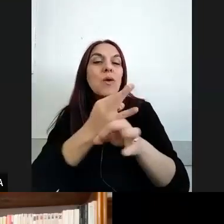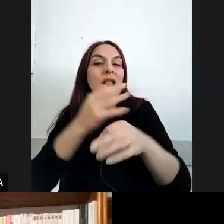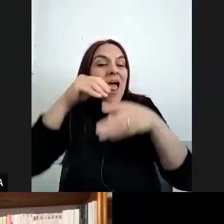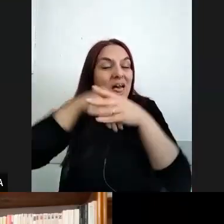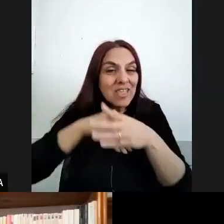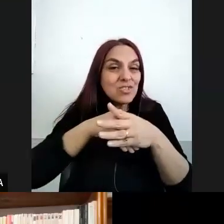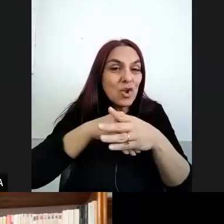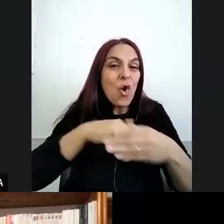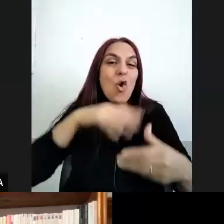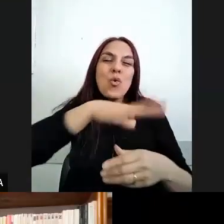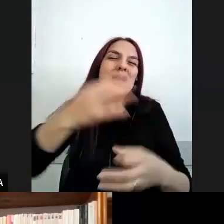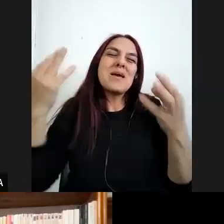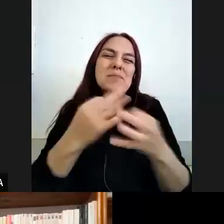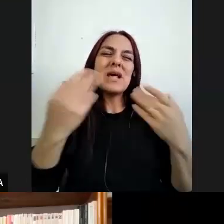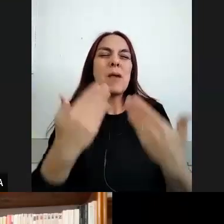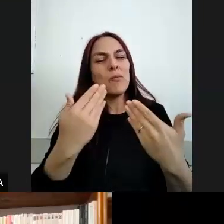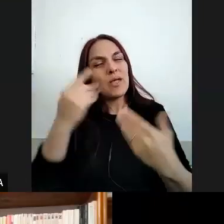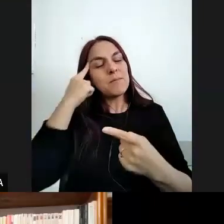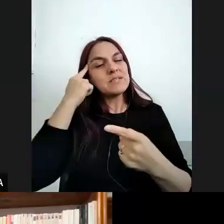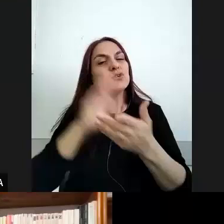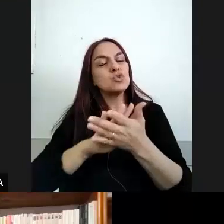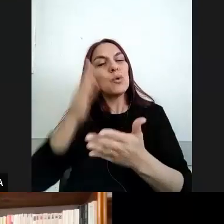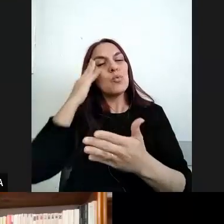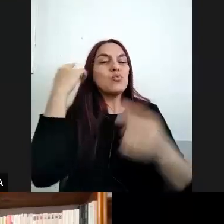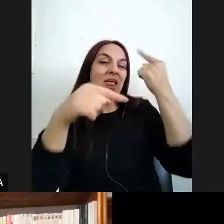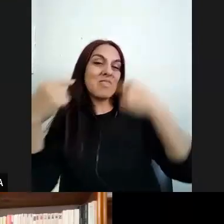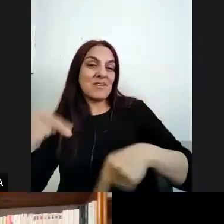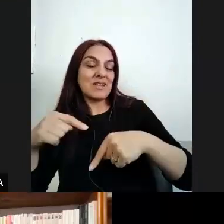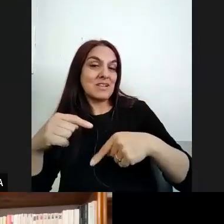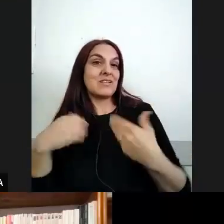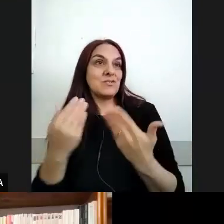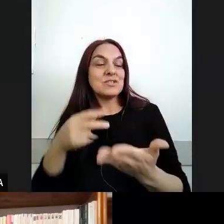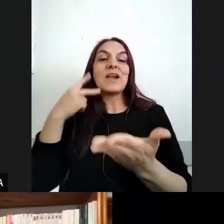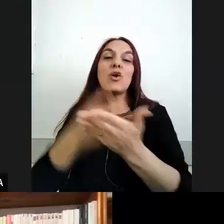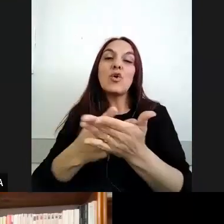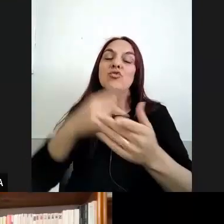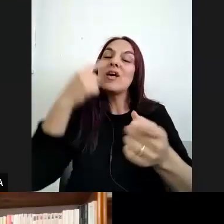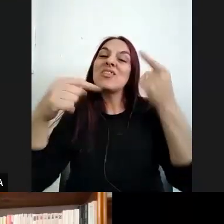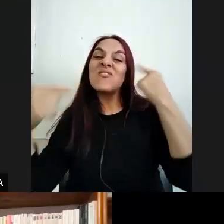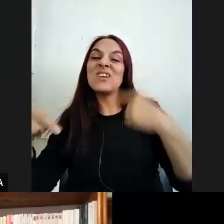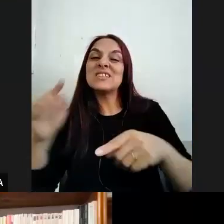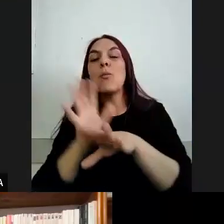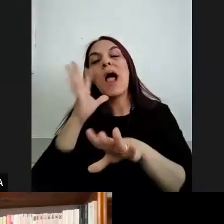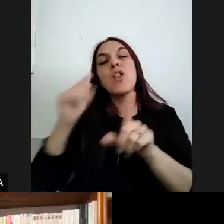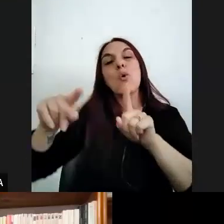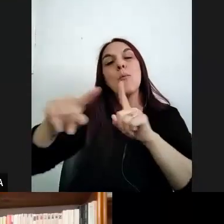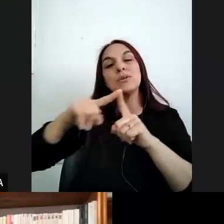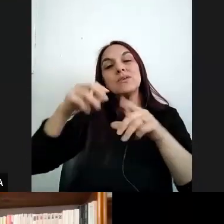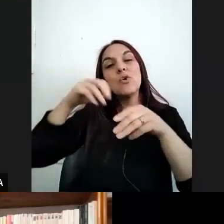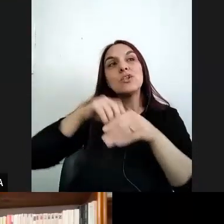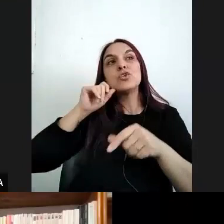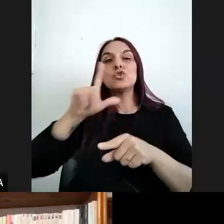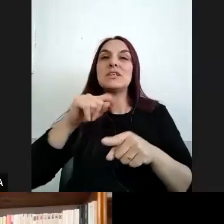la interculturalidad ¿no? parece la importancia de reconocer la diversidad como un atributo positivo de la sociedad y no como un